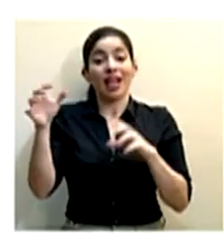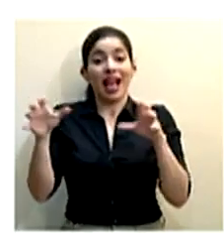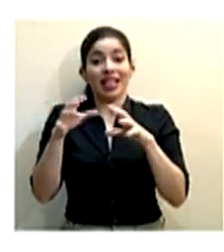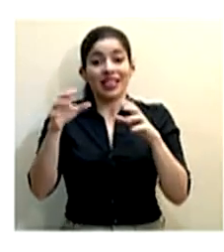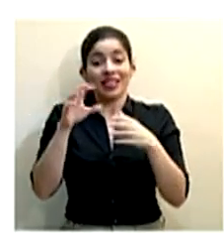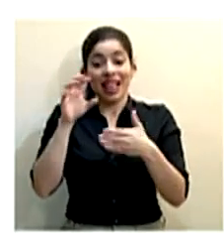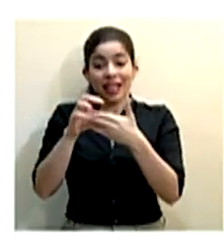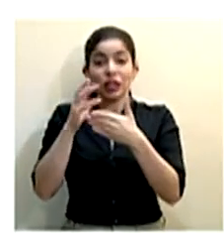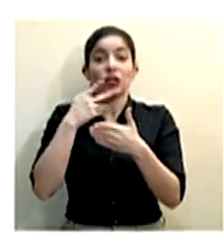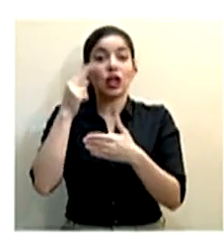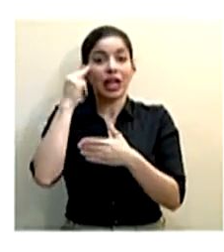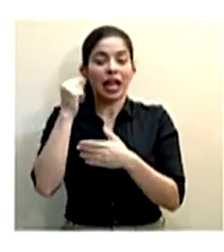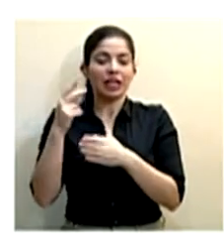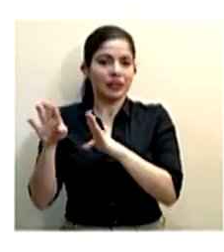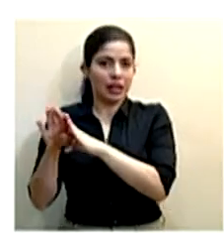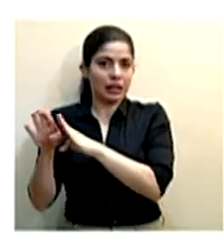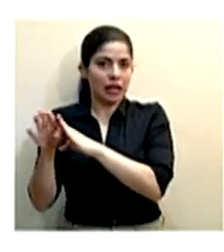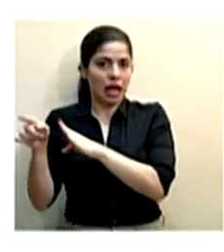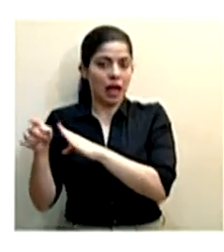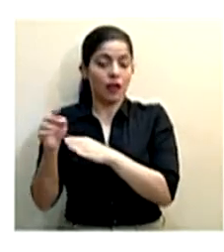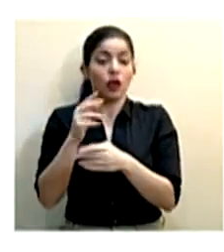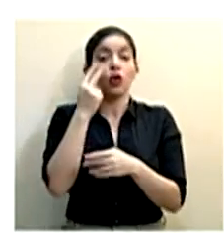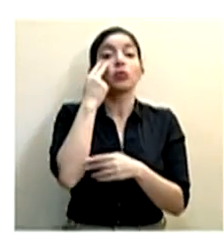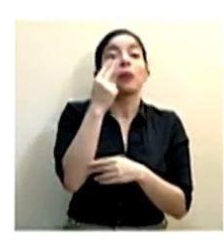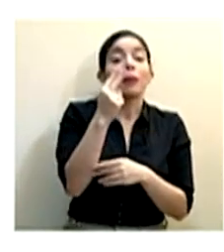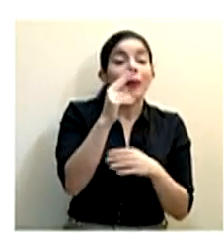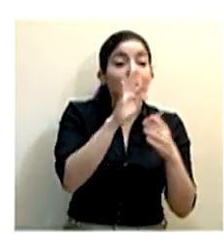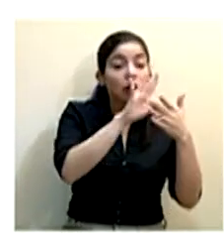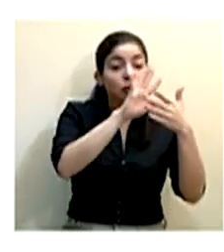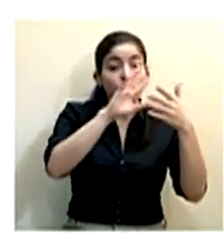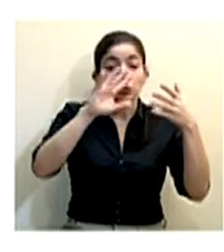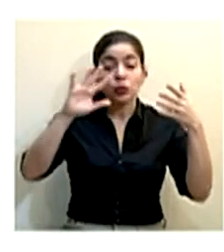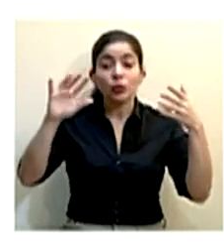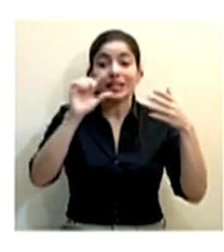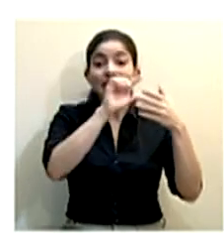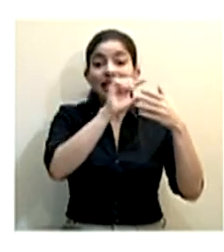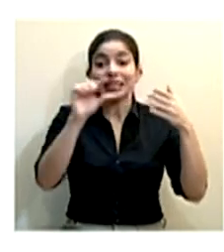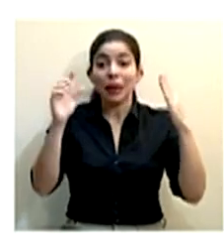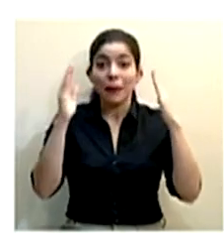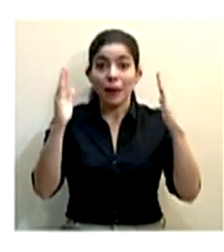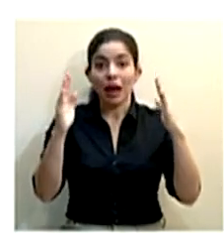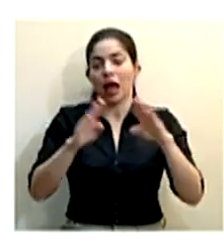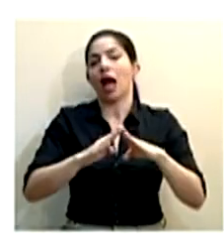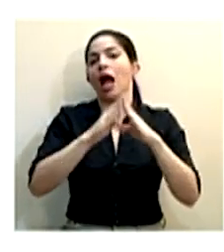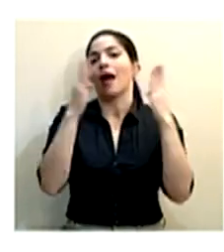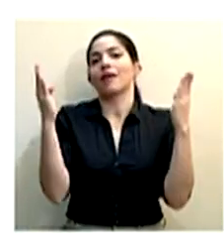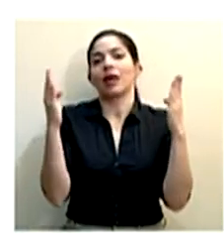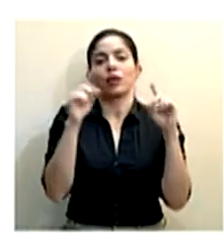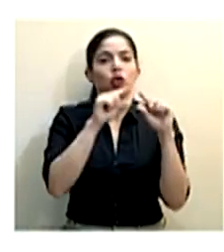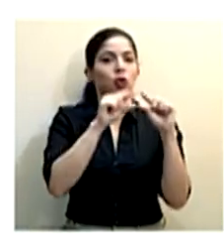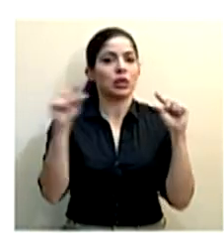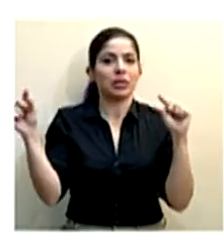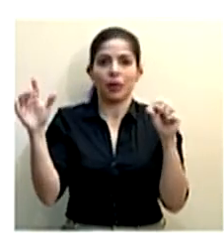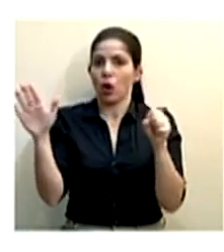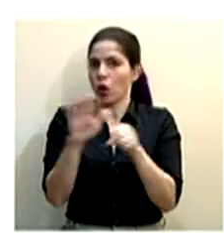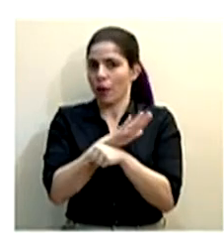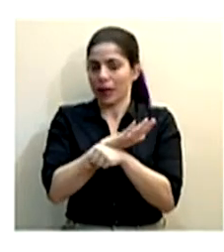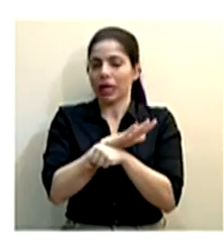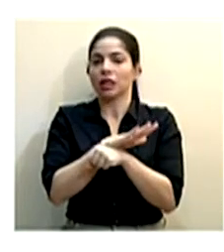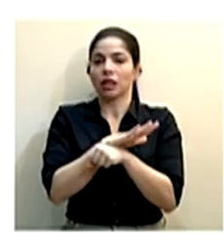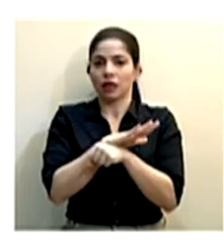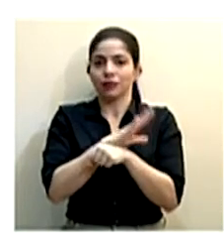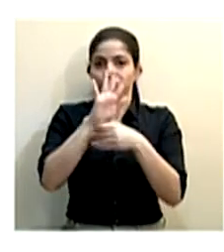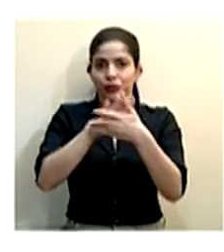con cuadrito negro. Entonces todo lo que está ahí justamente que abarca toda la semana quedan habilitados toda la semana siempre dentro del